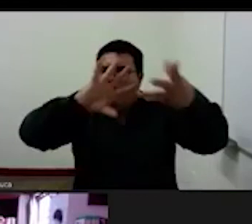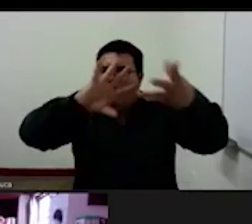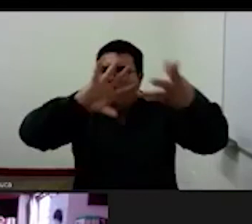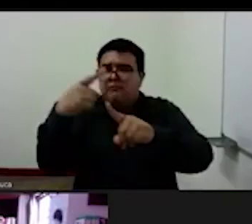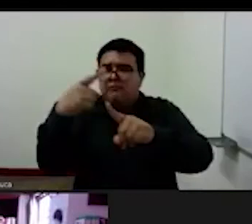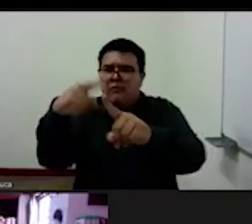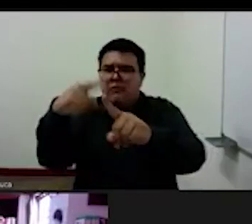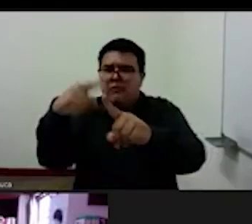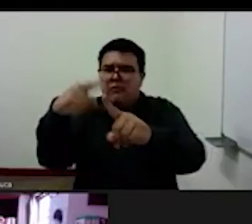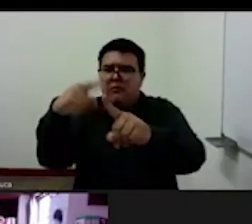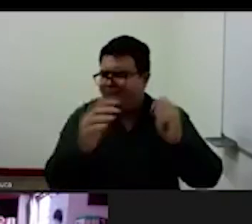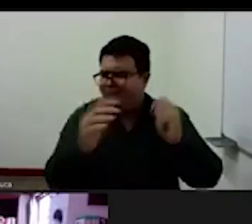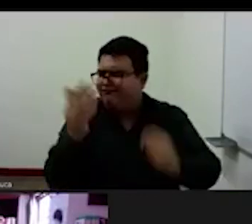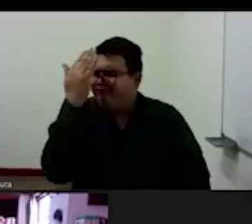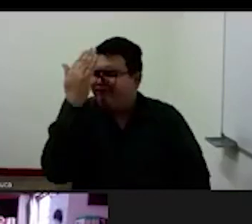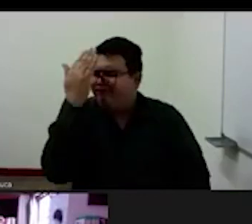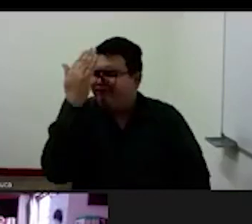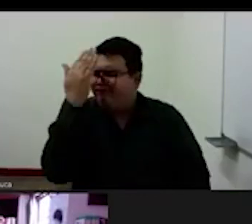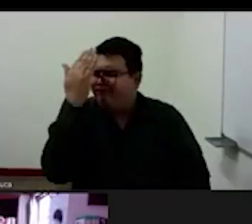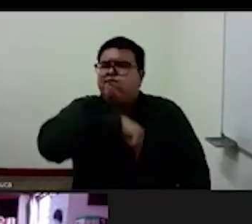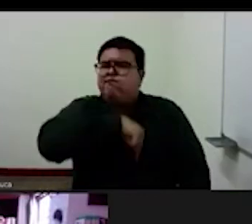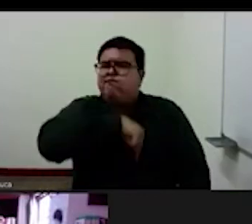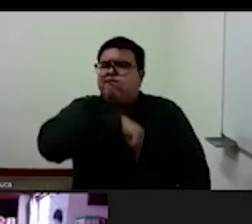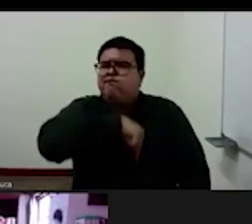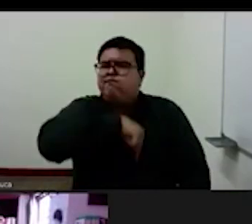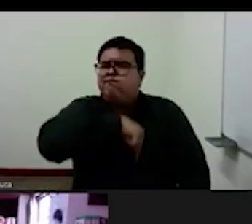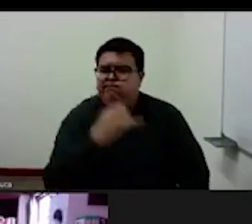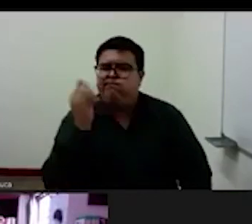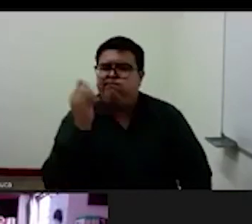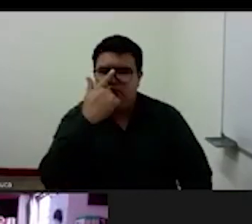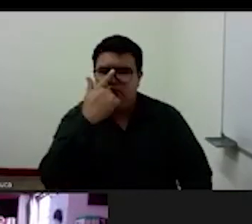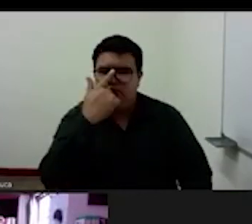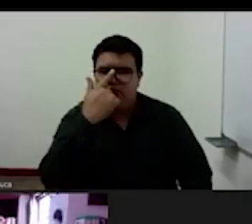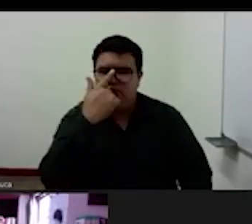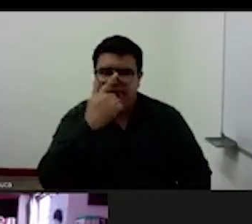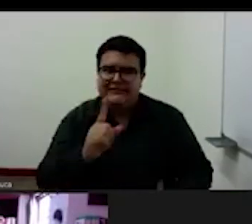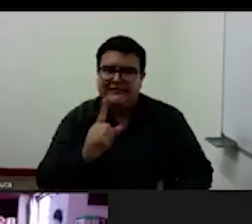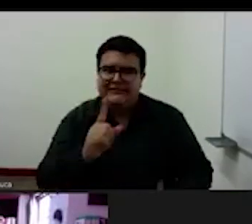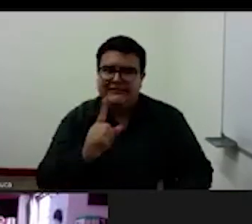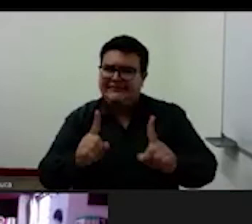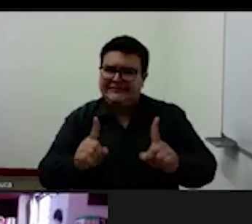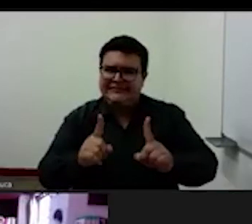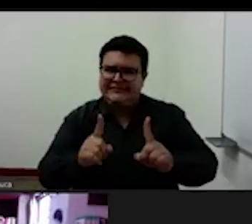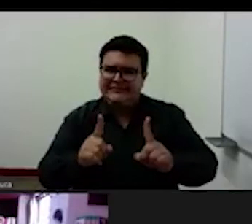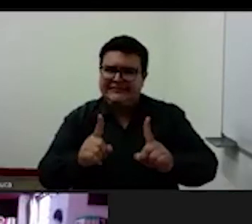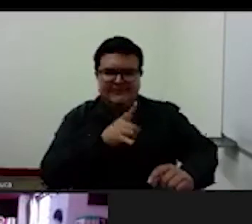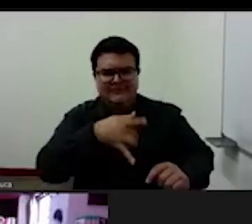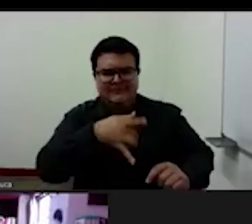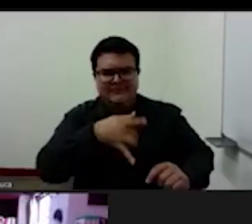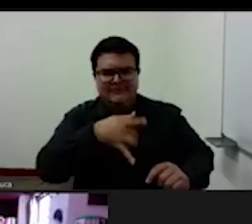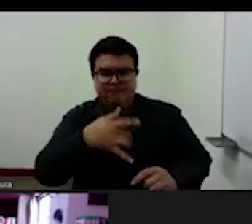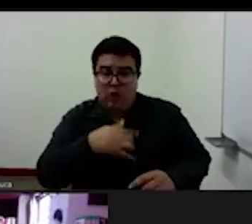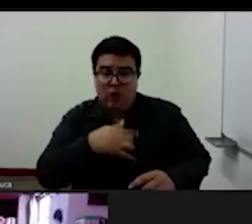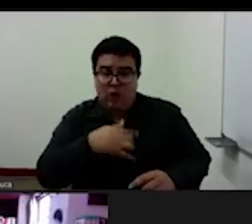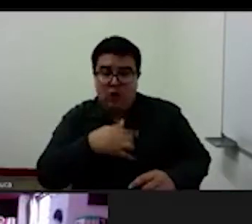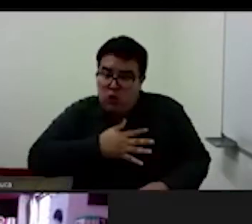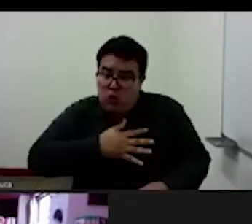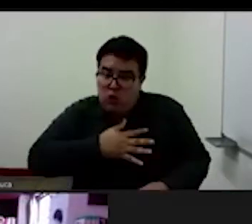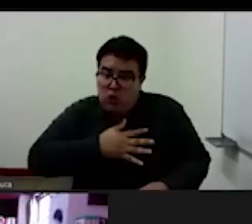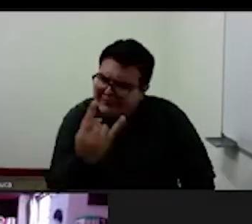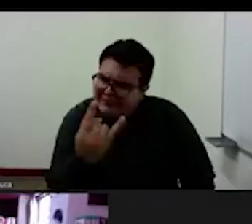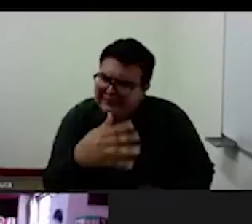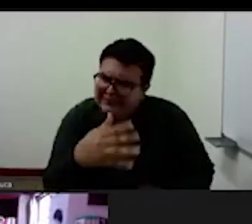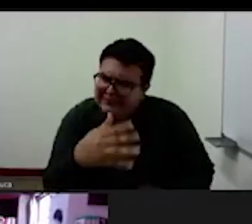lo saben, lo dicen. Pero a mí me interesa entrar